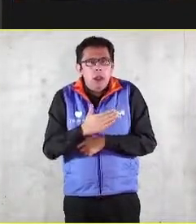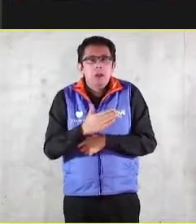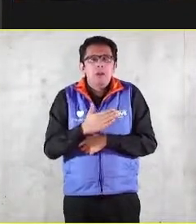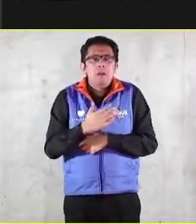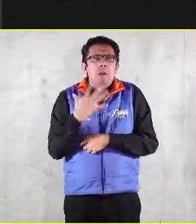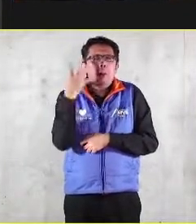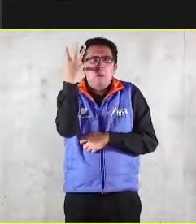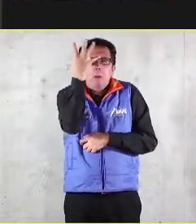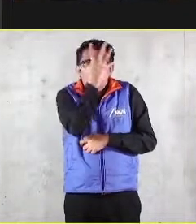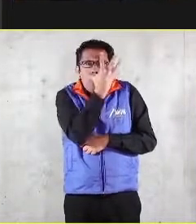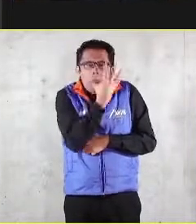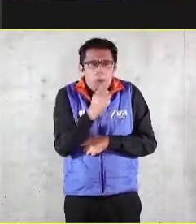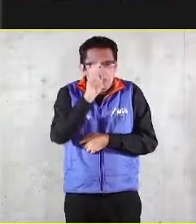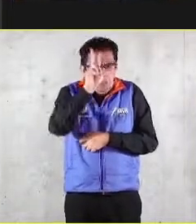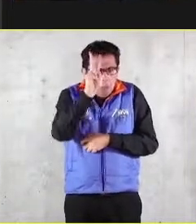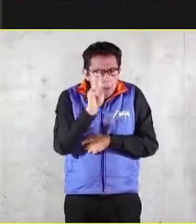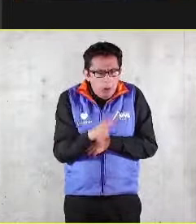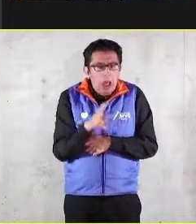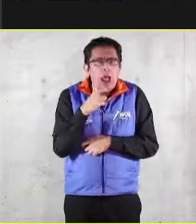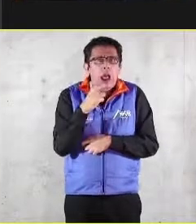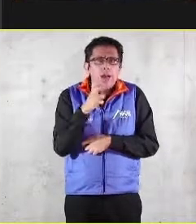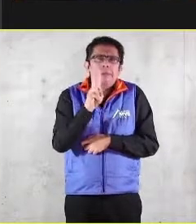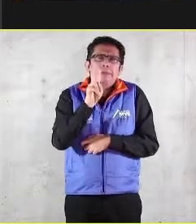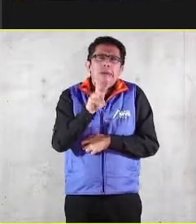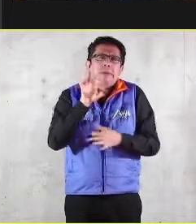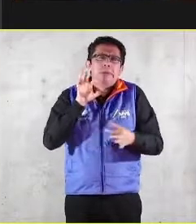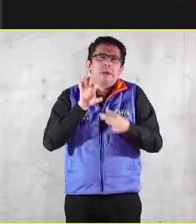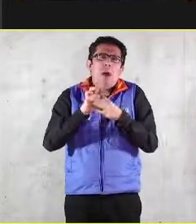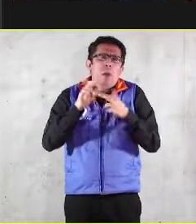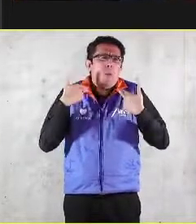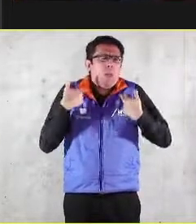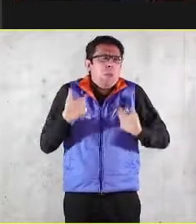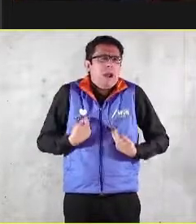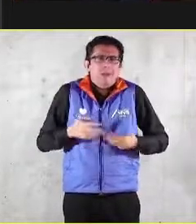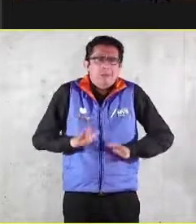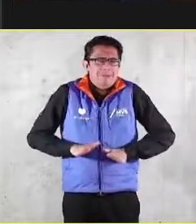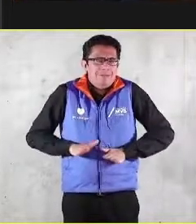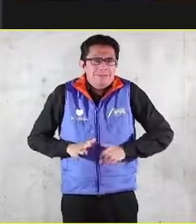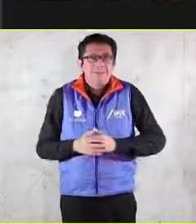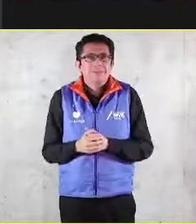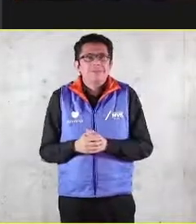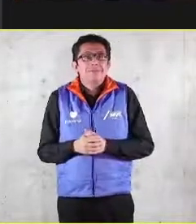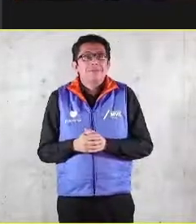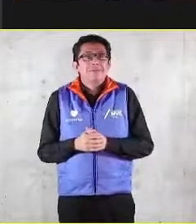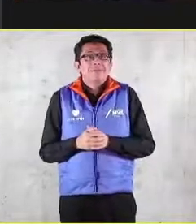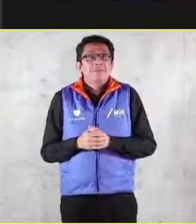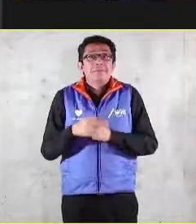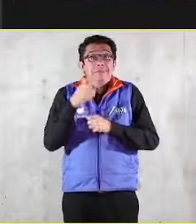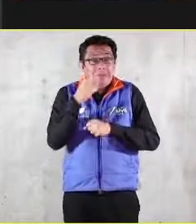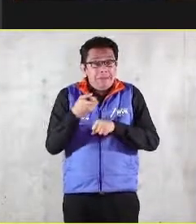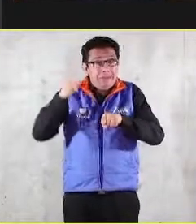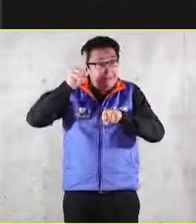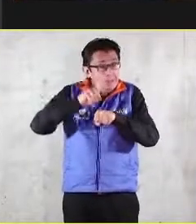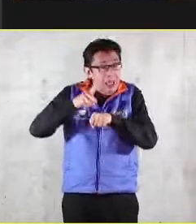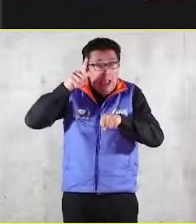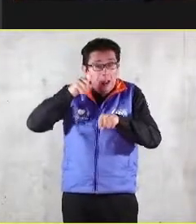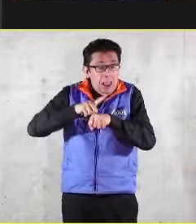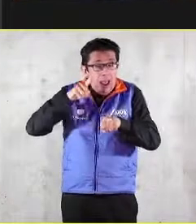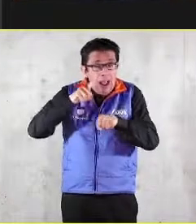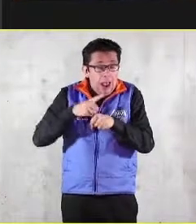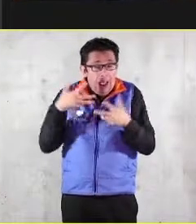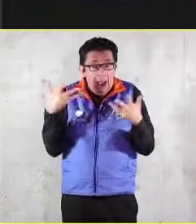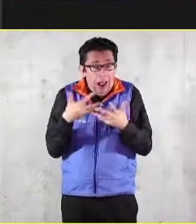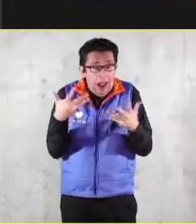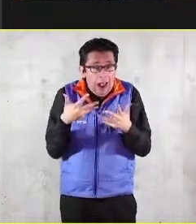trasciende y que es auténticamente humano. Cuando yo logro decir esto a partir de lo que hago todos los días y la